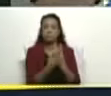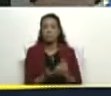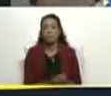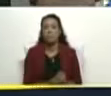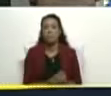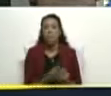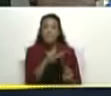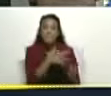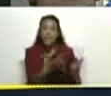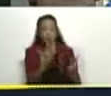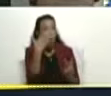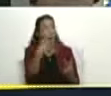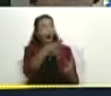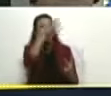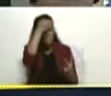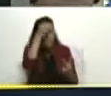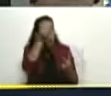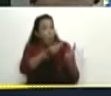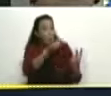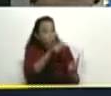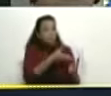Pero con ello hemos aprendido a combatir.